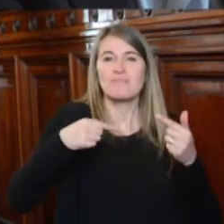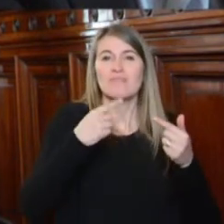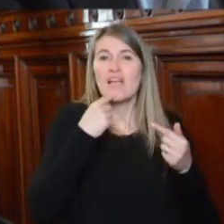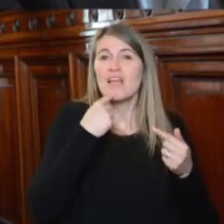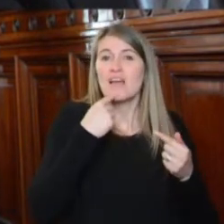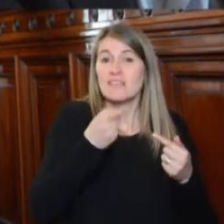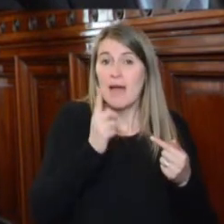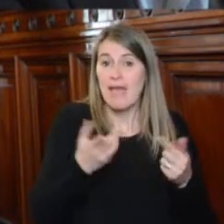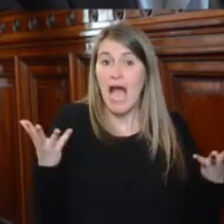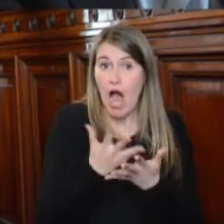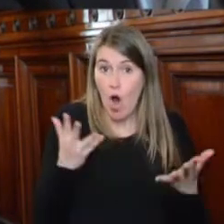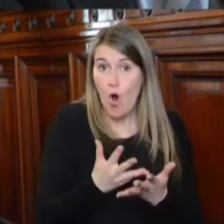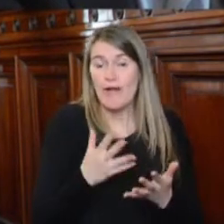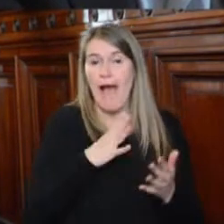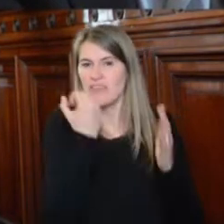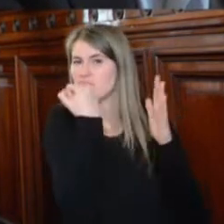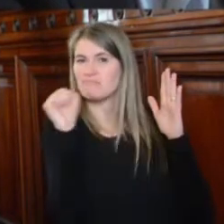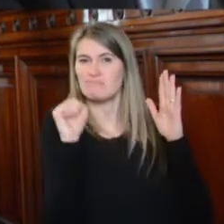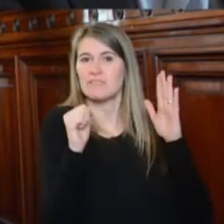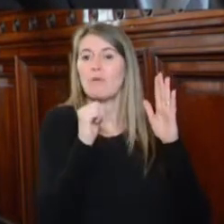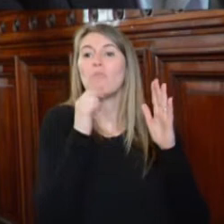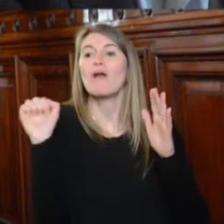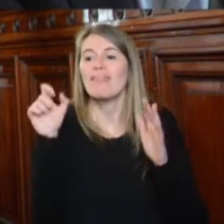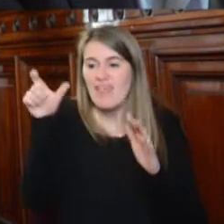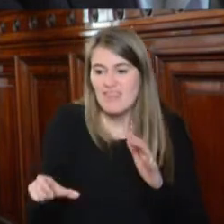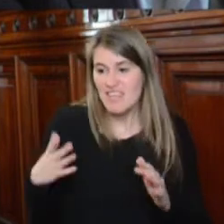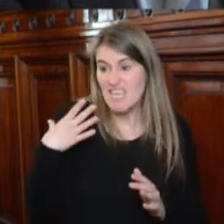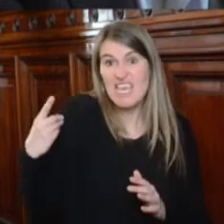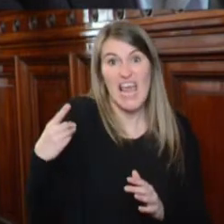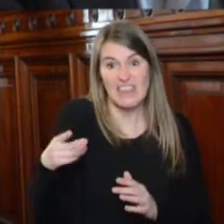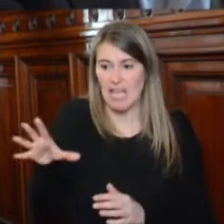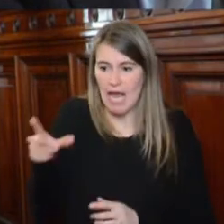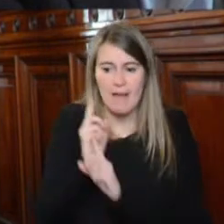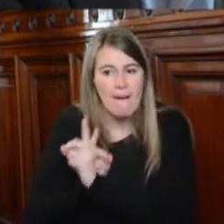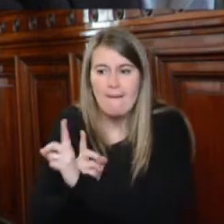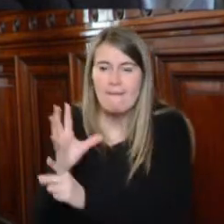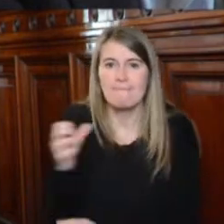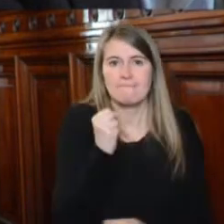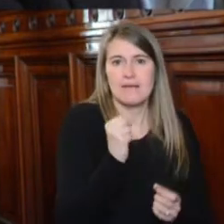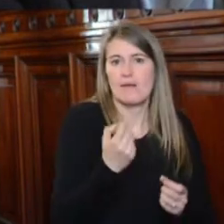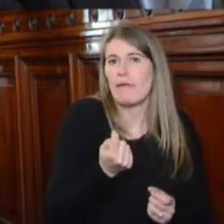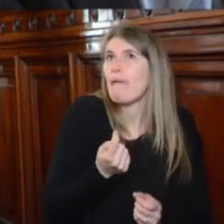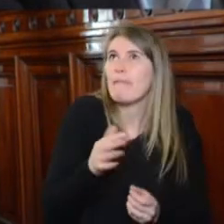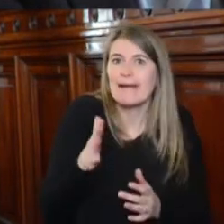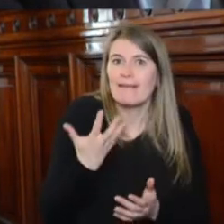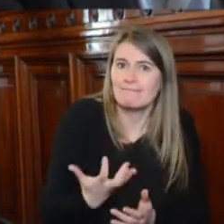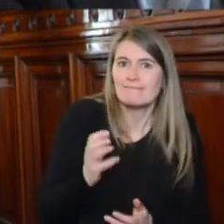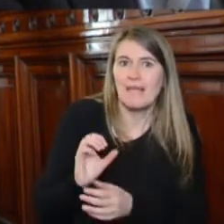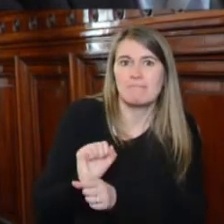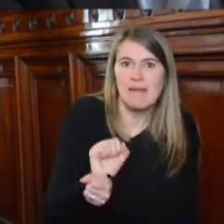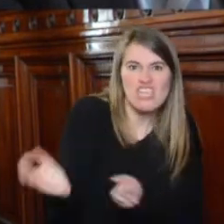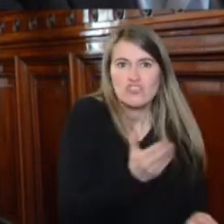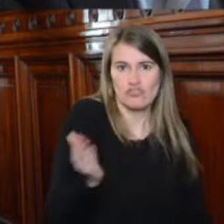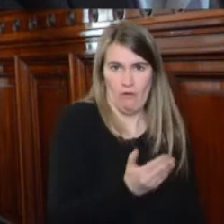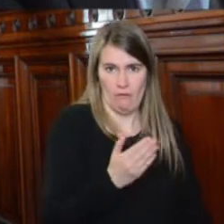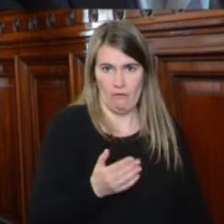suma la criminalización de sus dirigentes como se denunciara en abril de este año ante esta comisión. Del mismo modo, el Ministerio ejerce